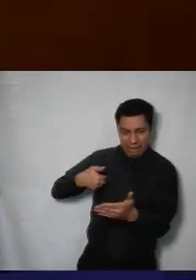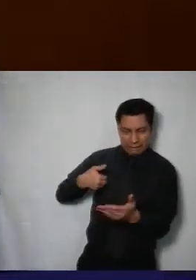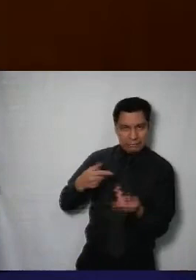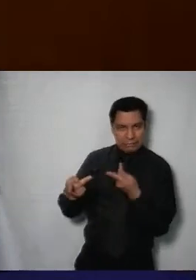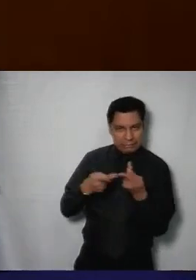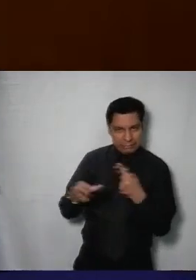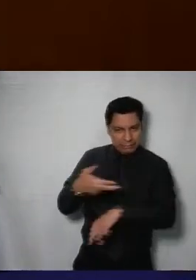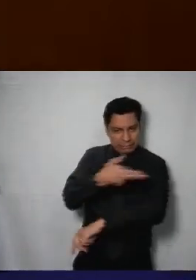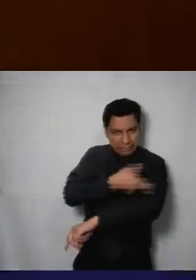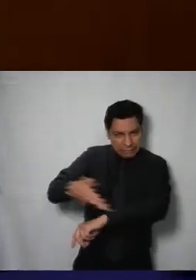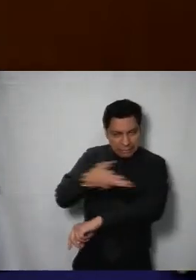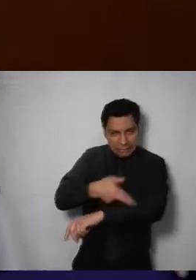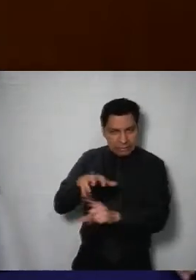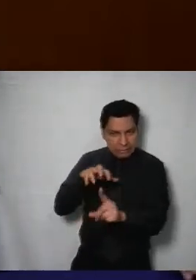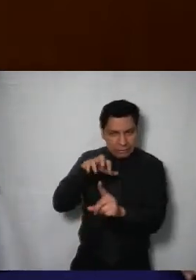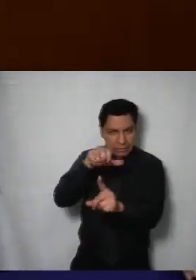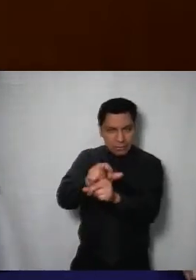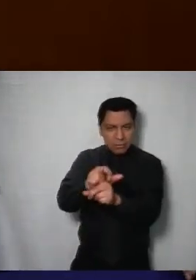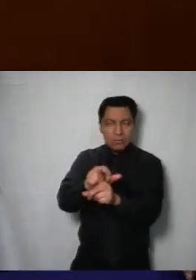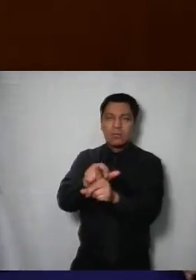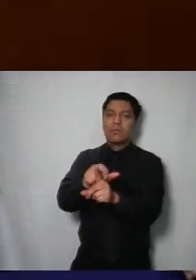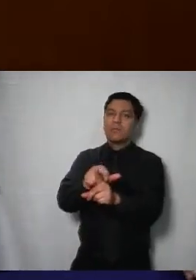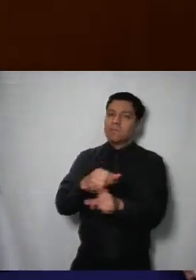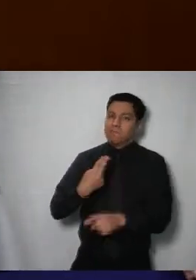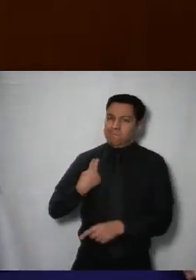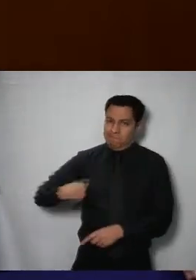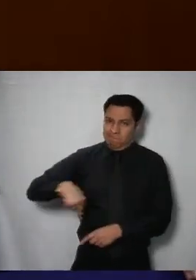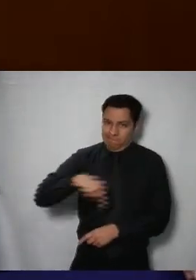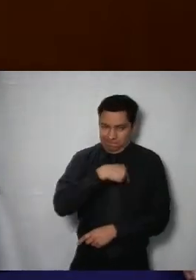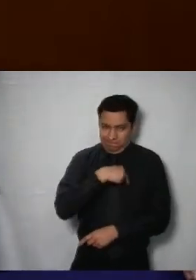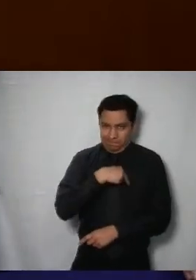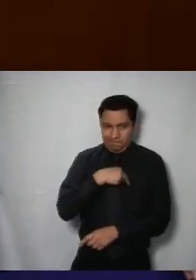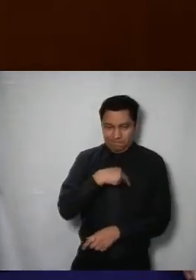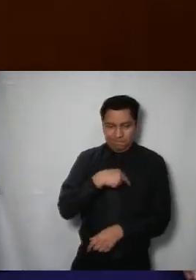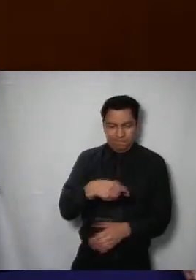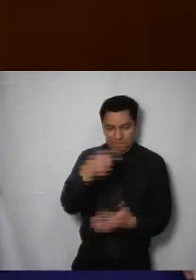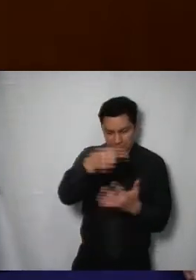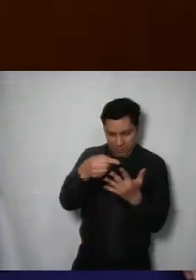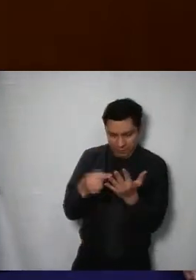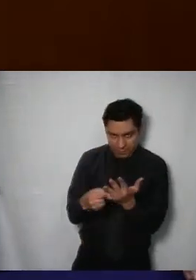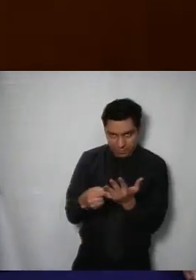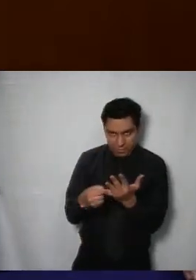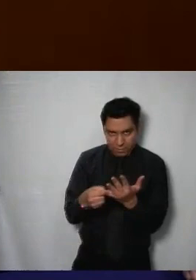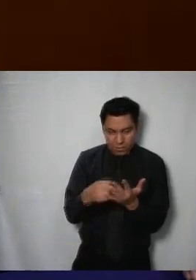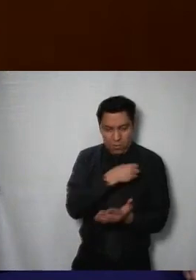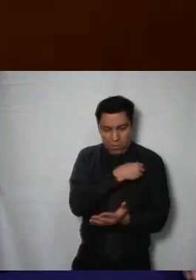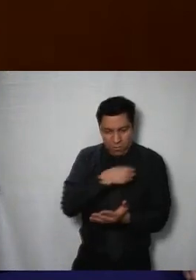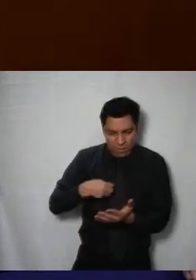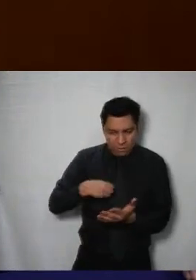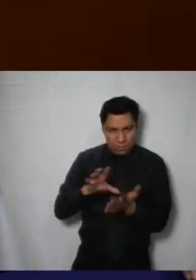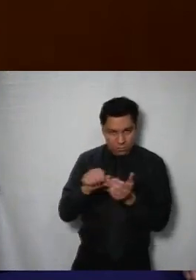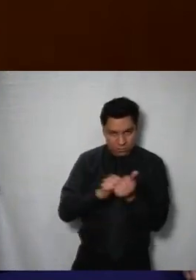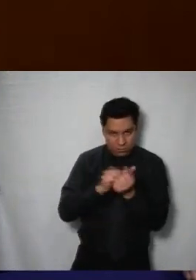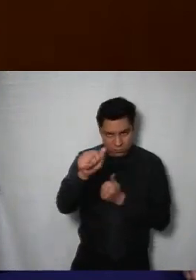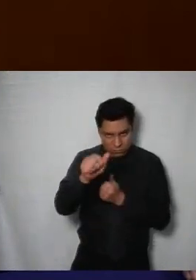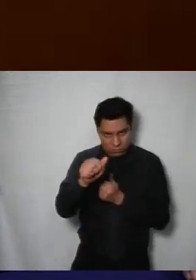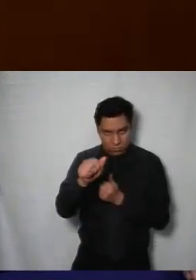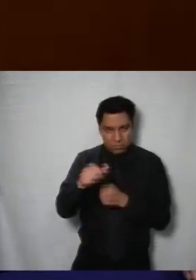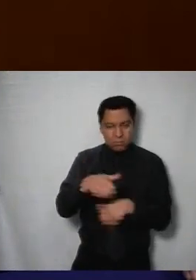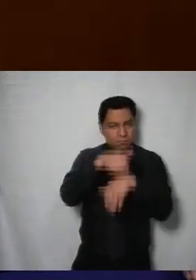con el único objetivo de que justamente cumplamos con nuestras obligaciones en materia constitucional y legal